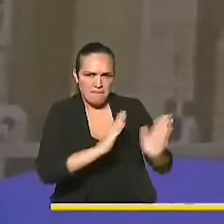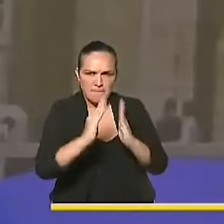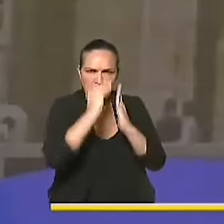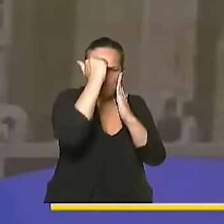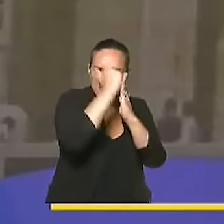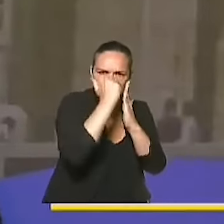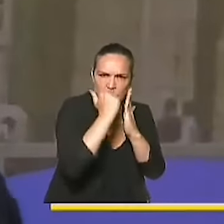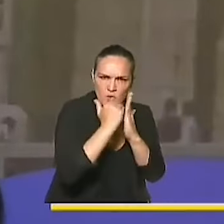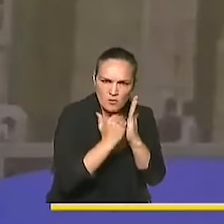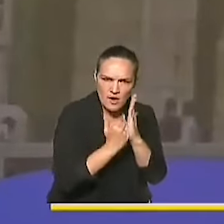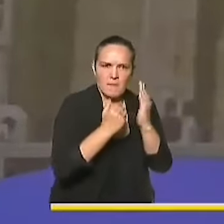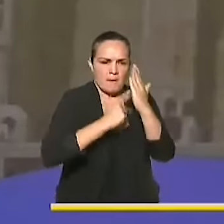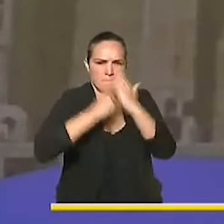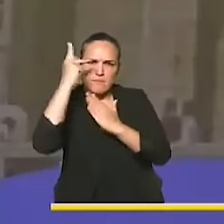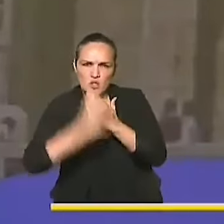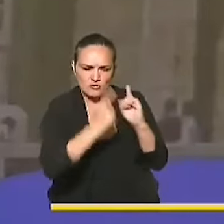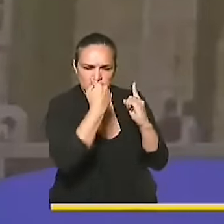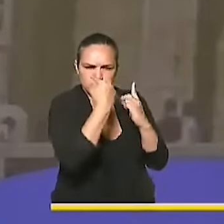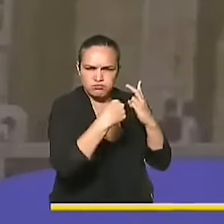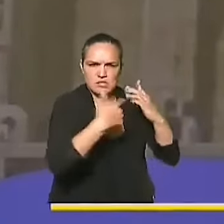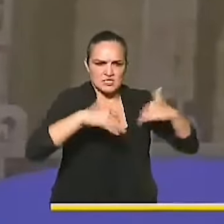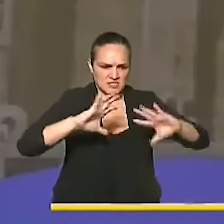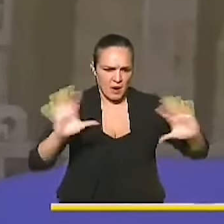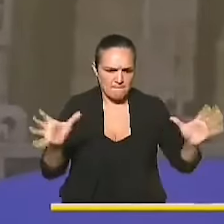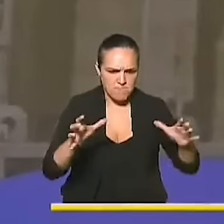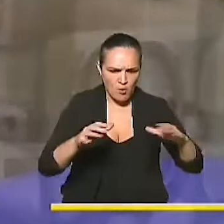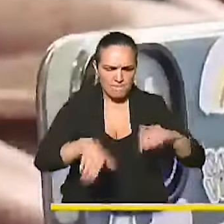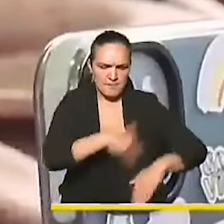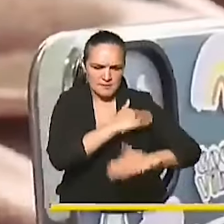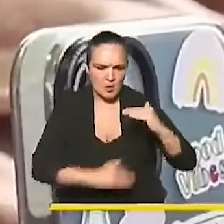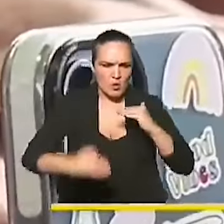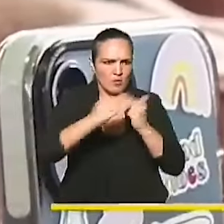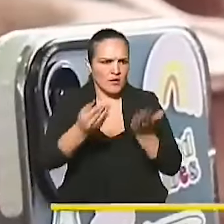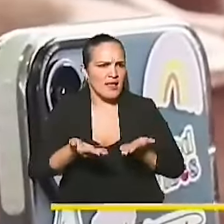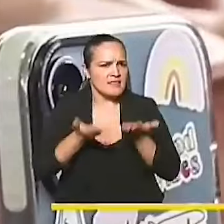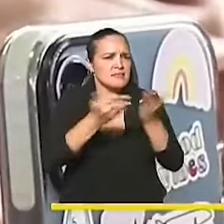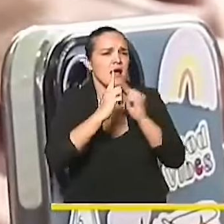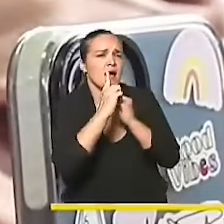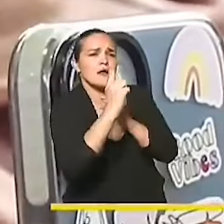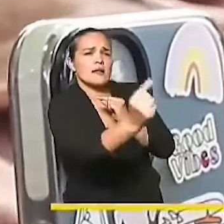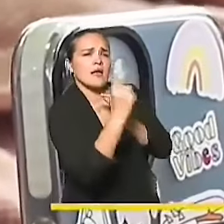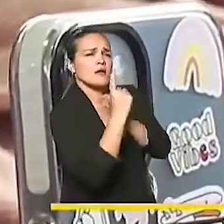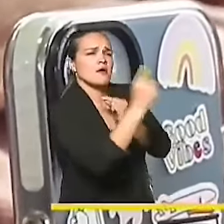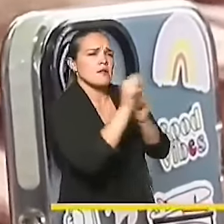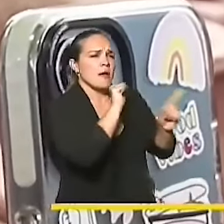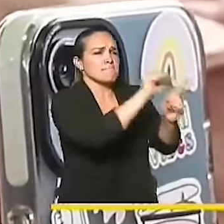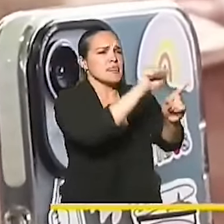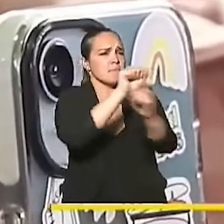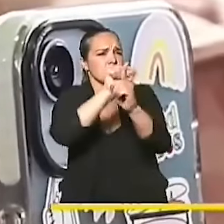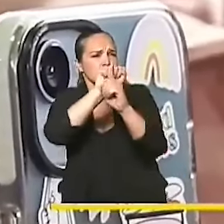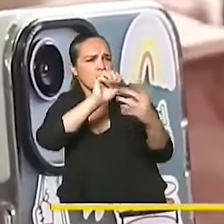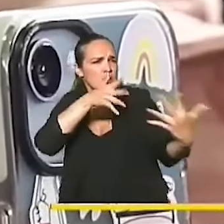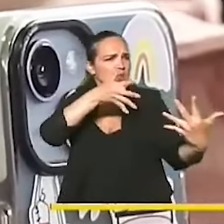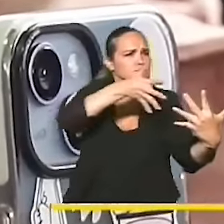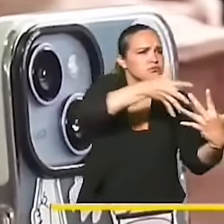programas y proyectos que van a llegar a esos territorios marginados y excluidos, pero